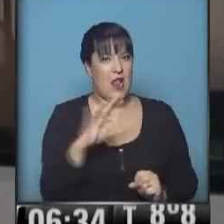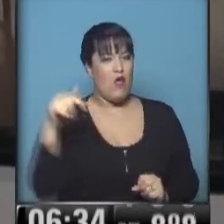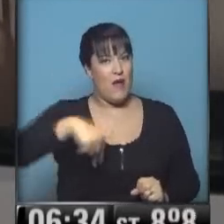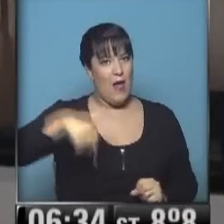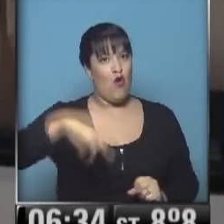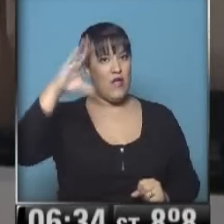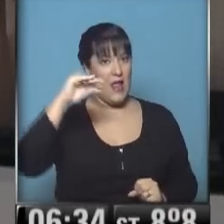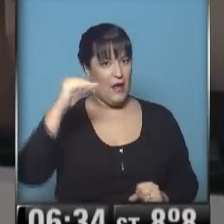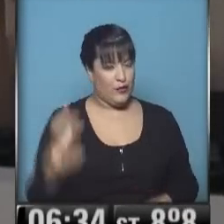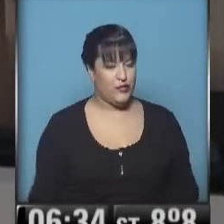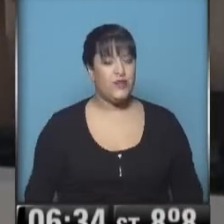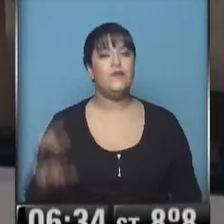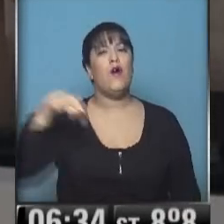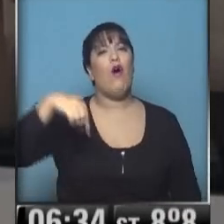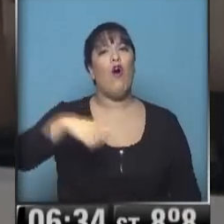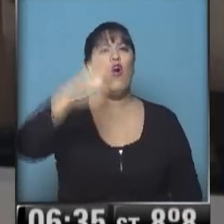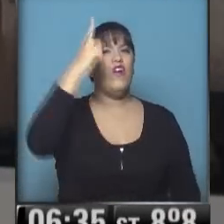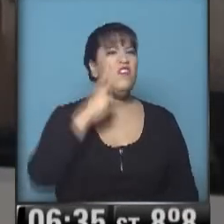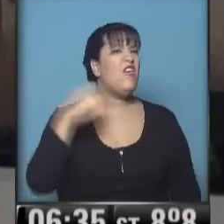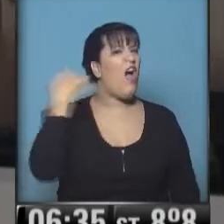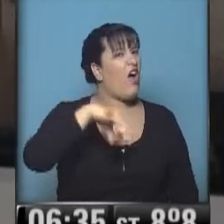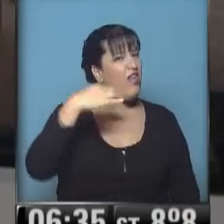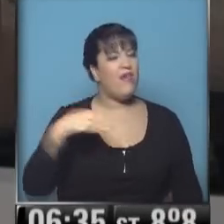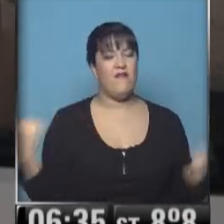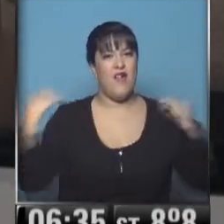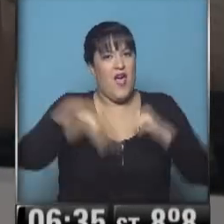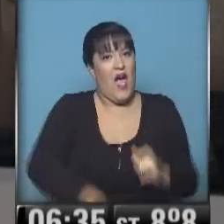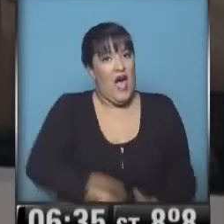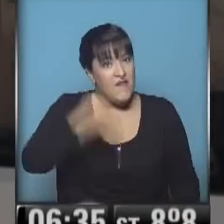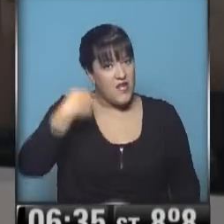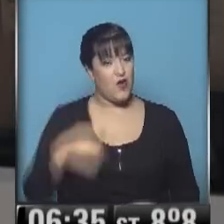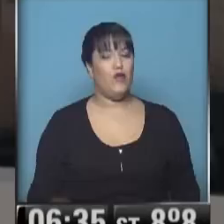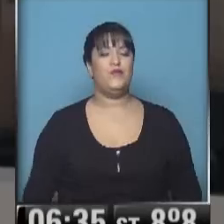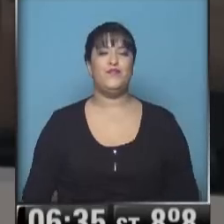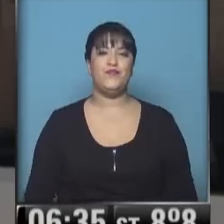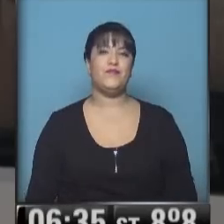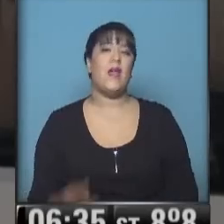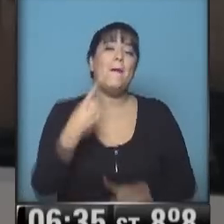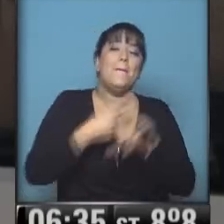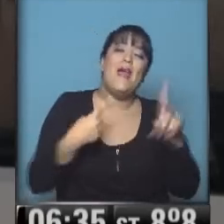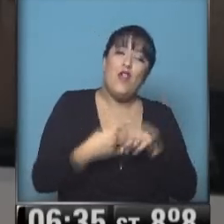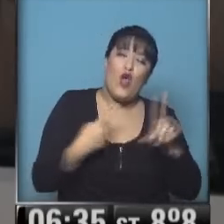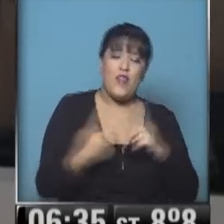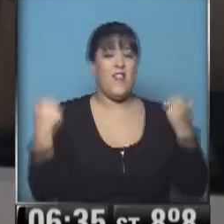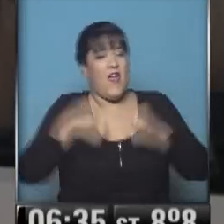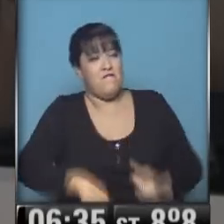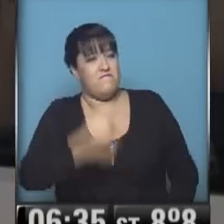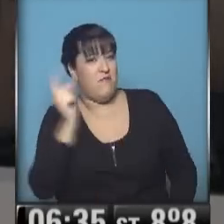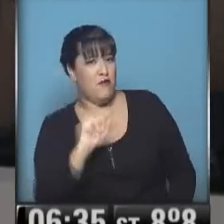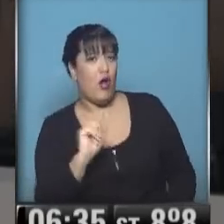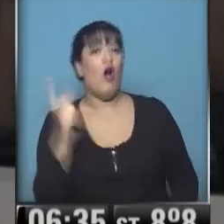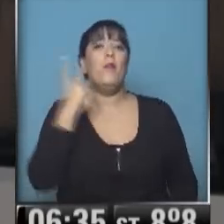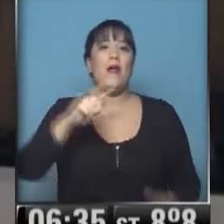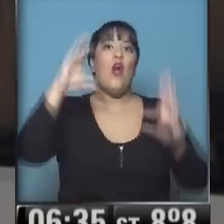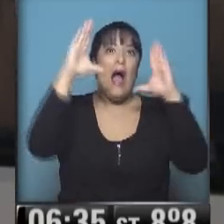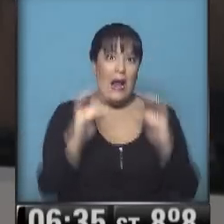de hoy. Así que va a ser una jornada para salir con el abrigo. Quizás los menos friolentos al mediodía, a la tarde, no lo usan para salir a almorzar. Pero a la noche